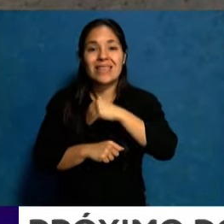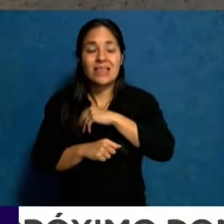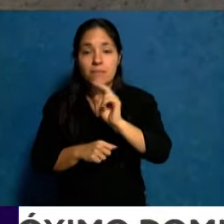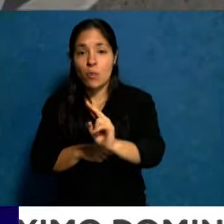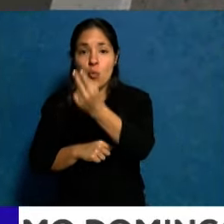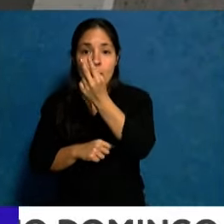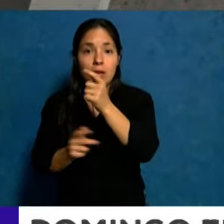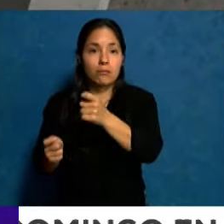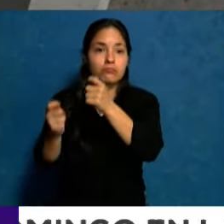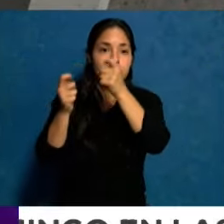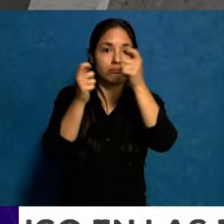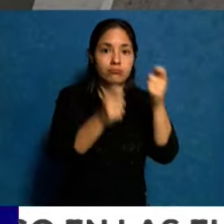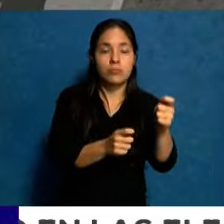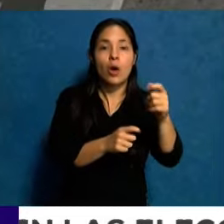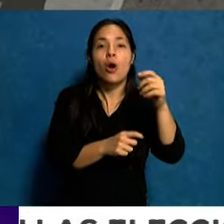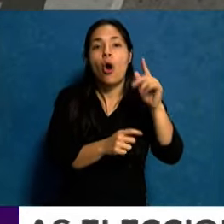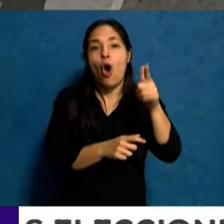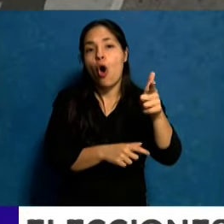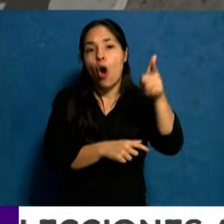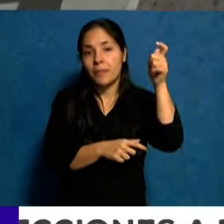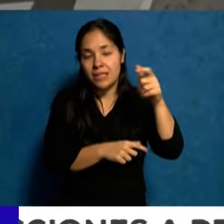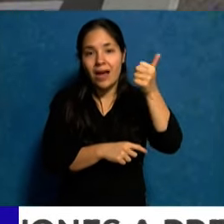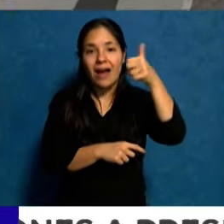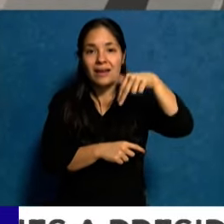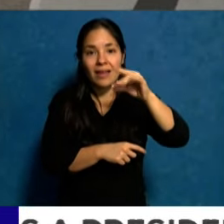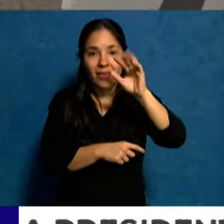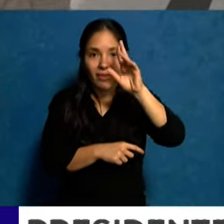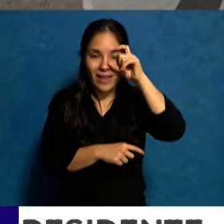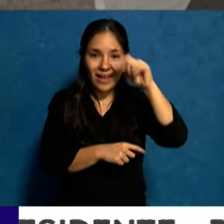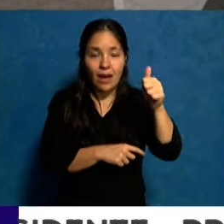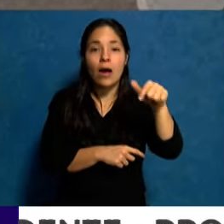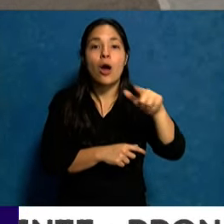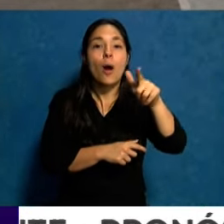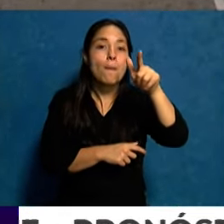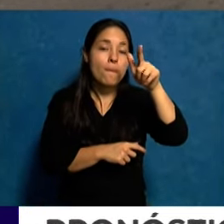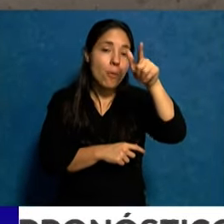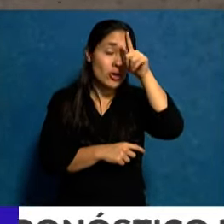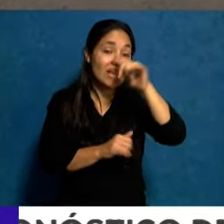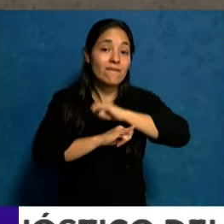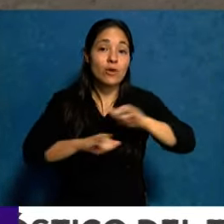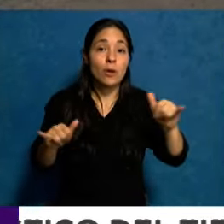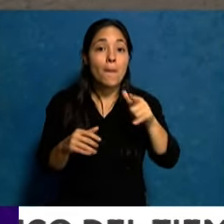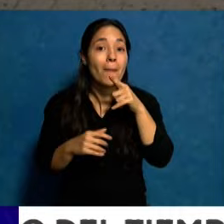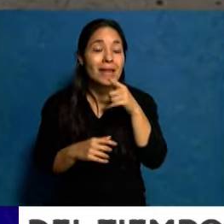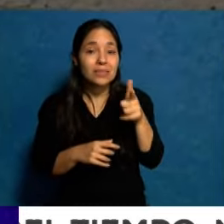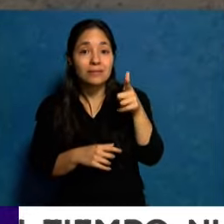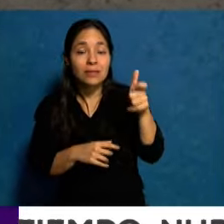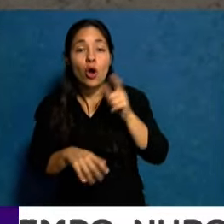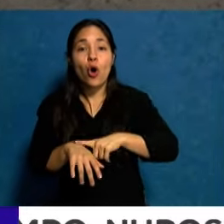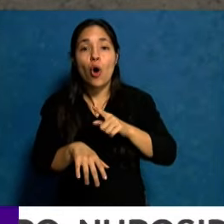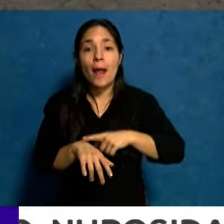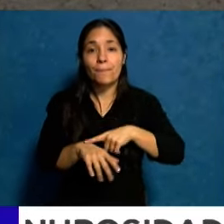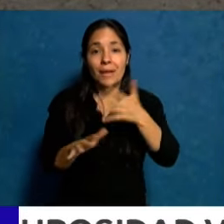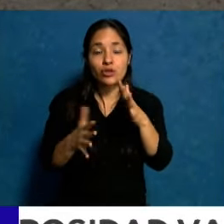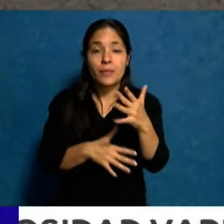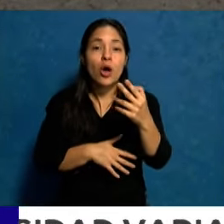órbita de su par de homicidios, Andrea Lazo. La información policial sostiene que el hecho de sangre ocurrió cerca de las